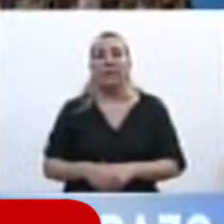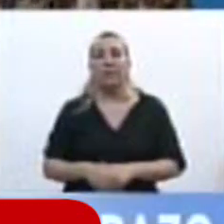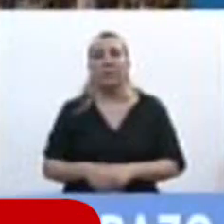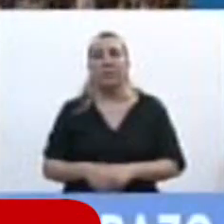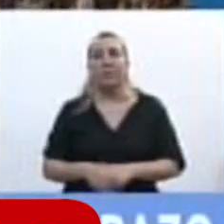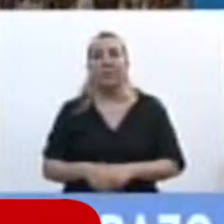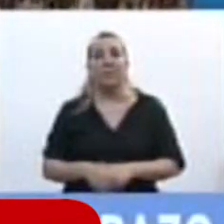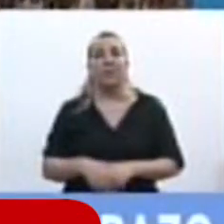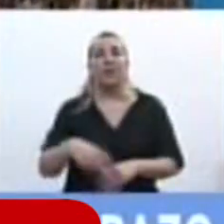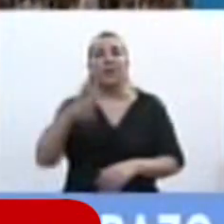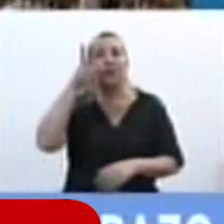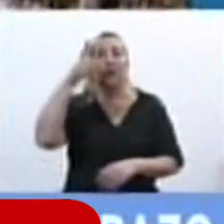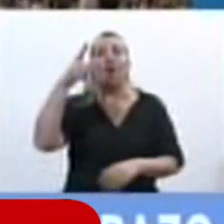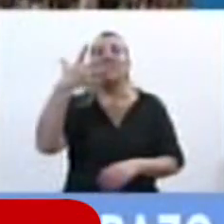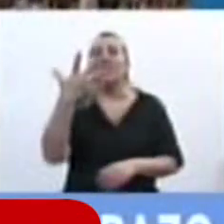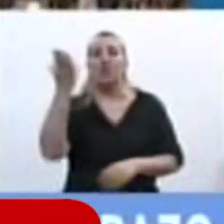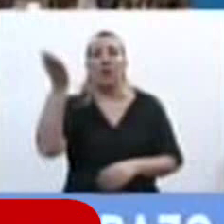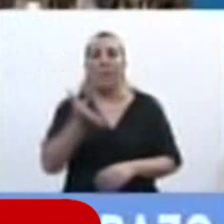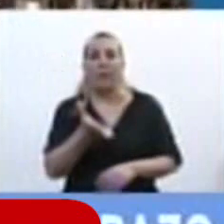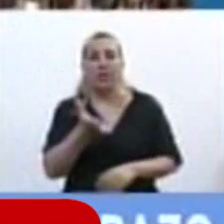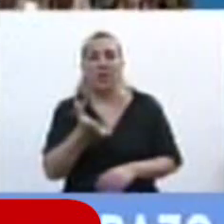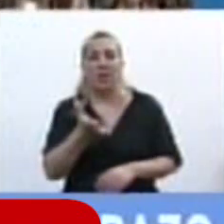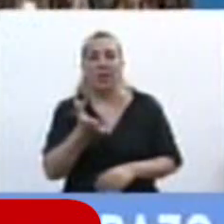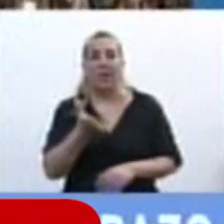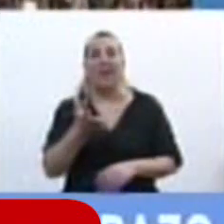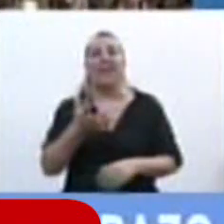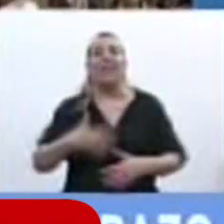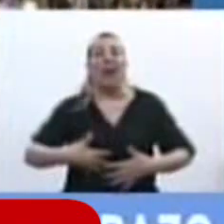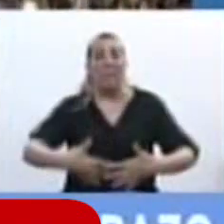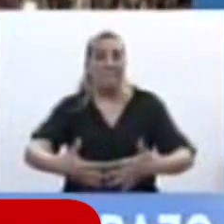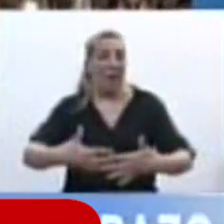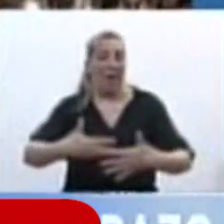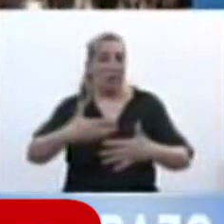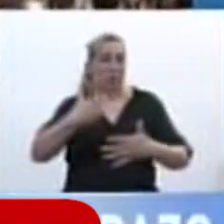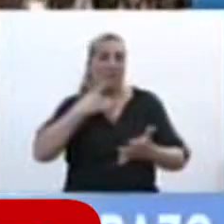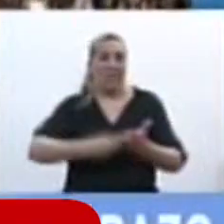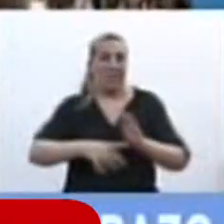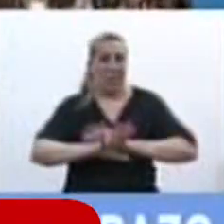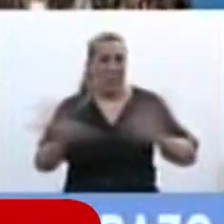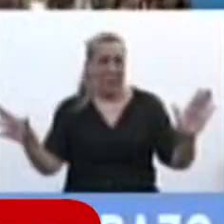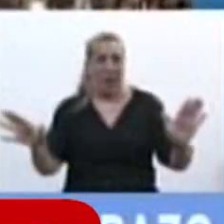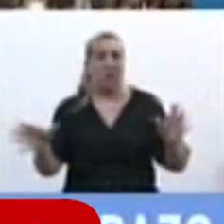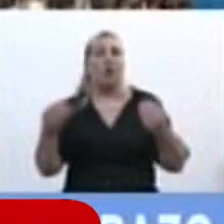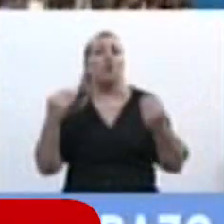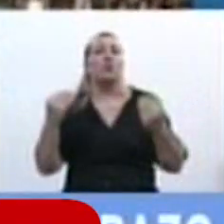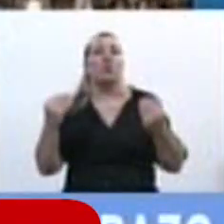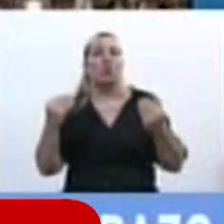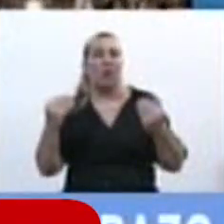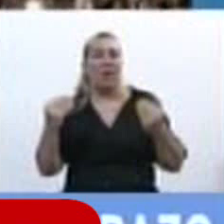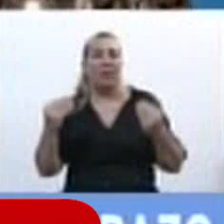y el 85% de las interrupciones fueron hechas bajo instrumentos